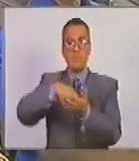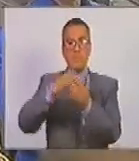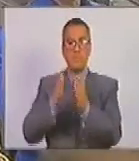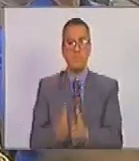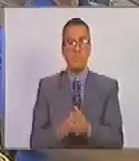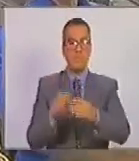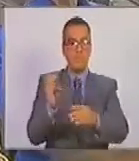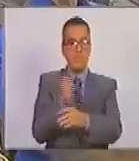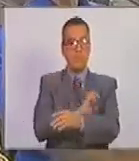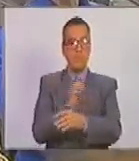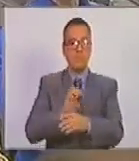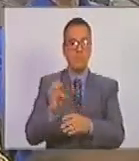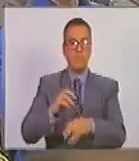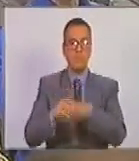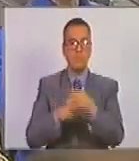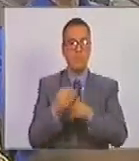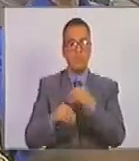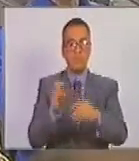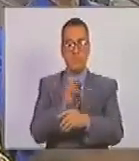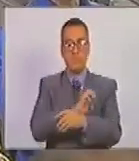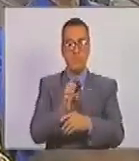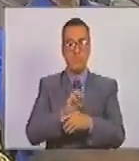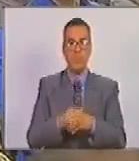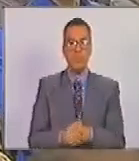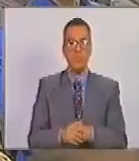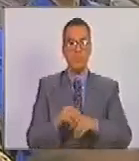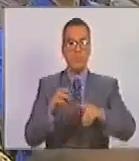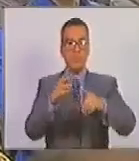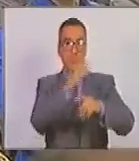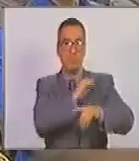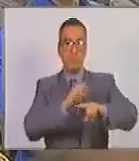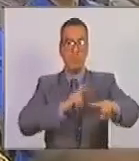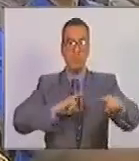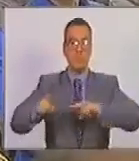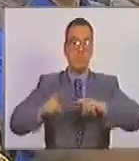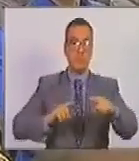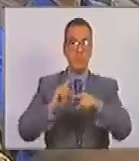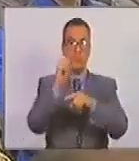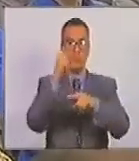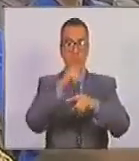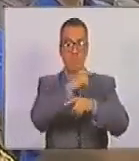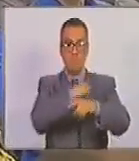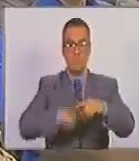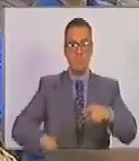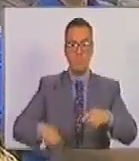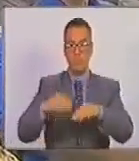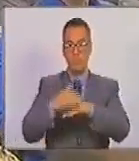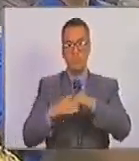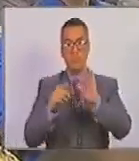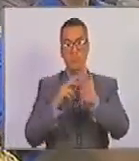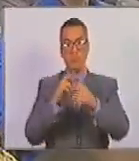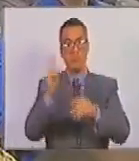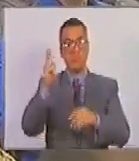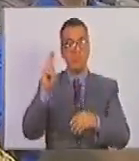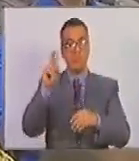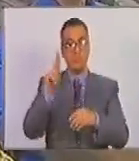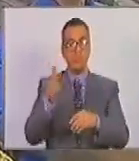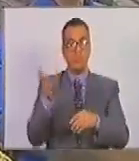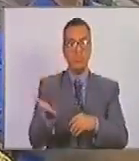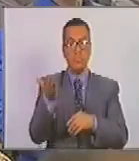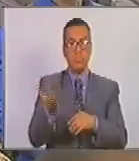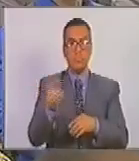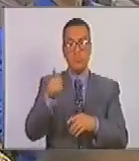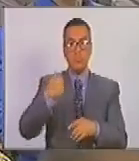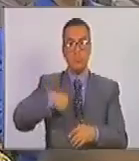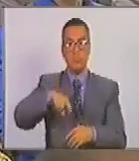ecuatoriano adoptado por el Ecuador y que dirigió fue el primer presidente de esta República tan importante para nosotros